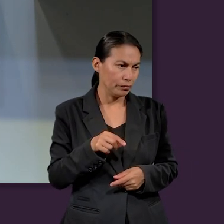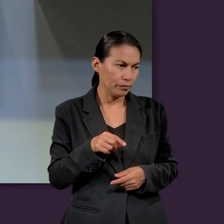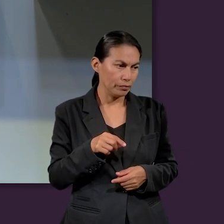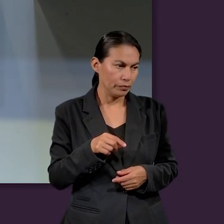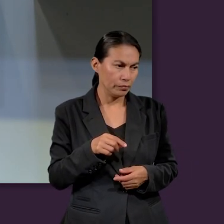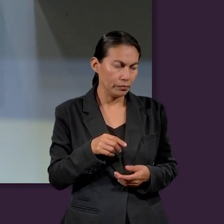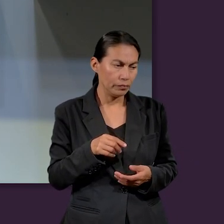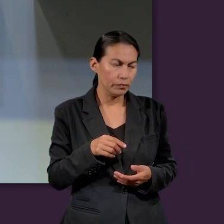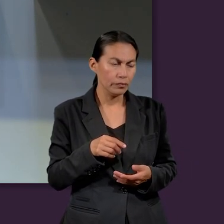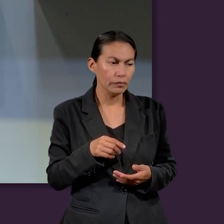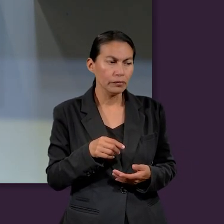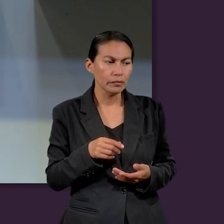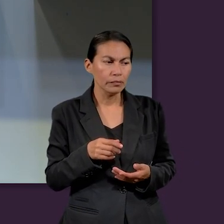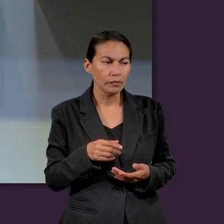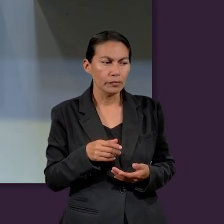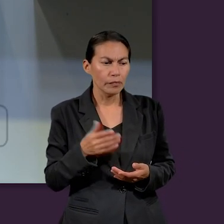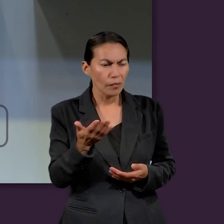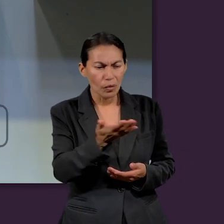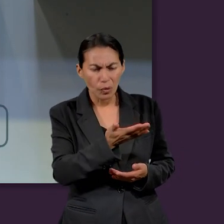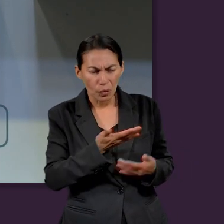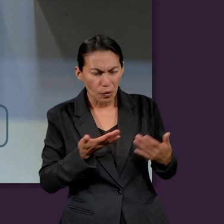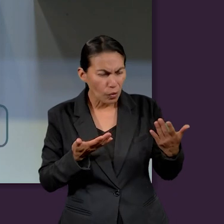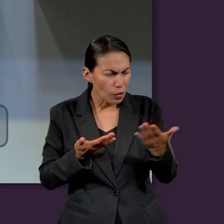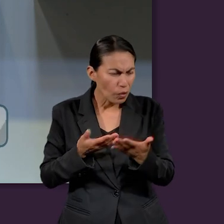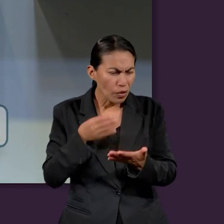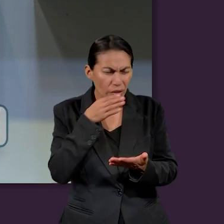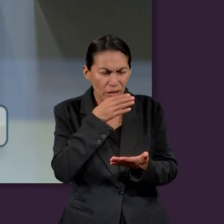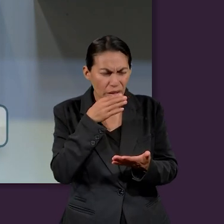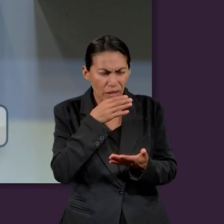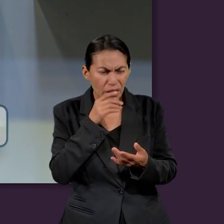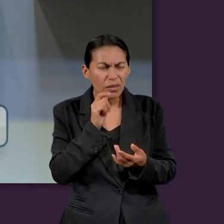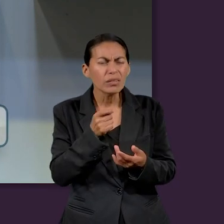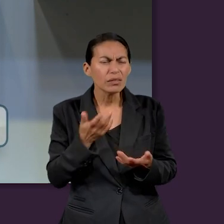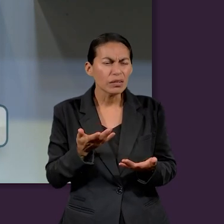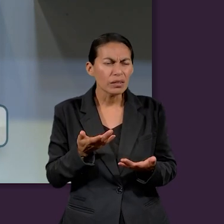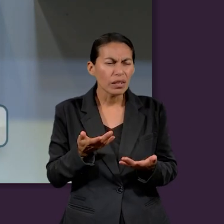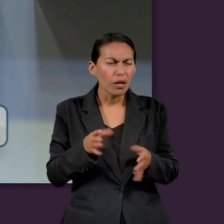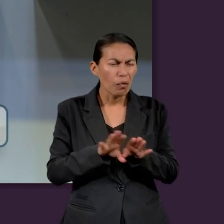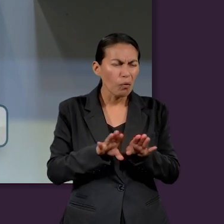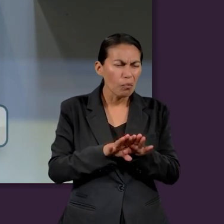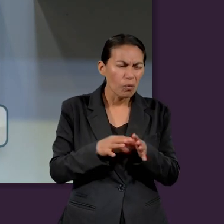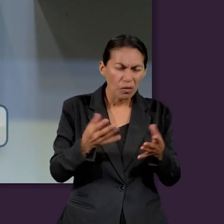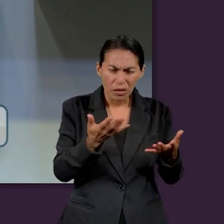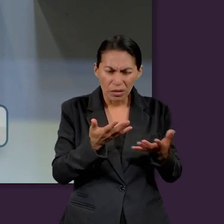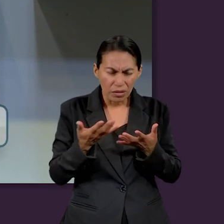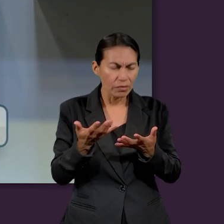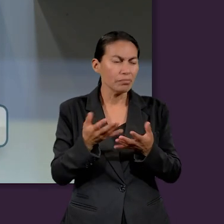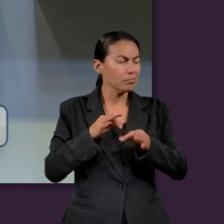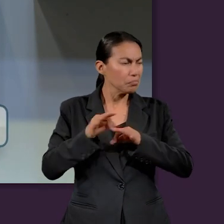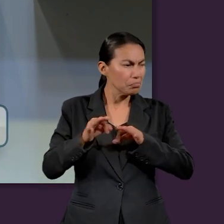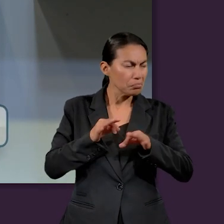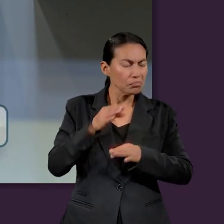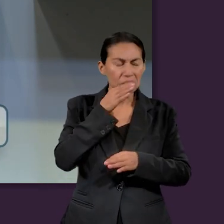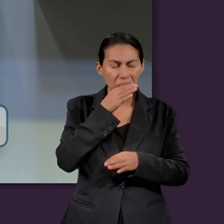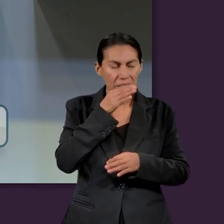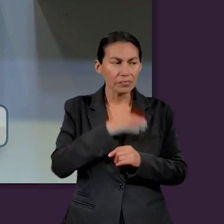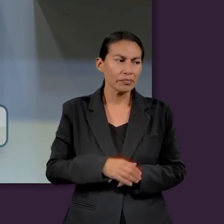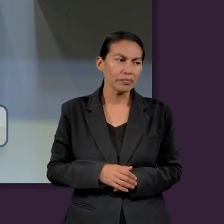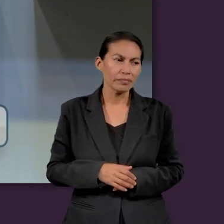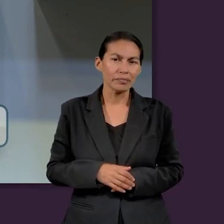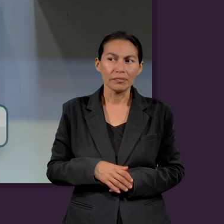Luz, ¿cómo se provee un entorno cristiano,